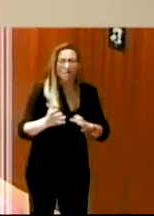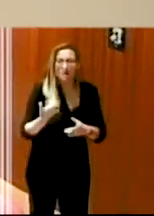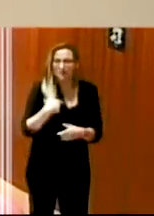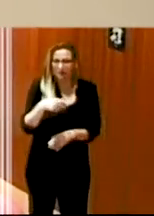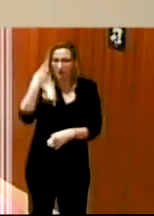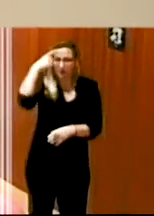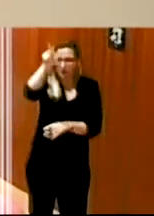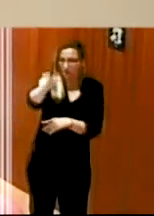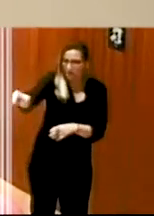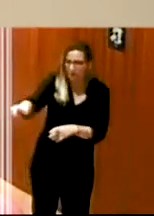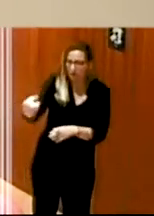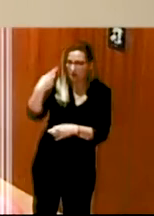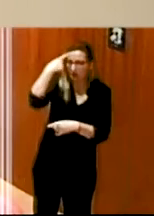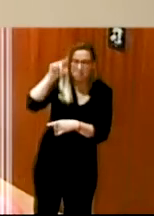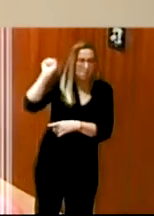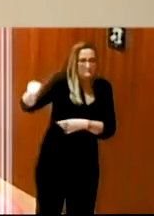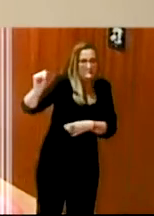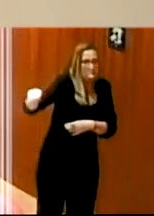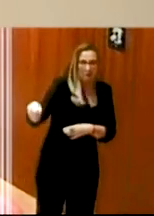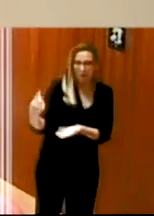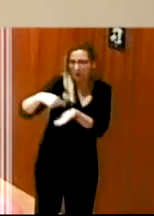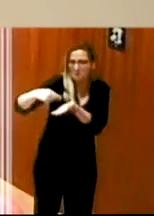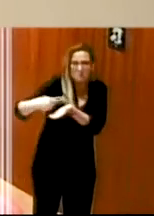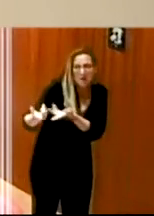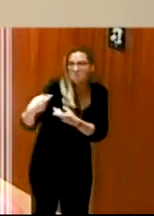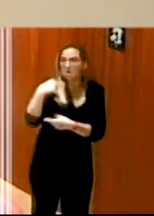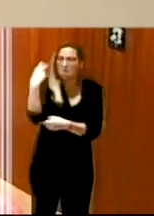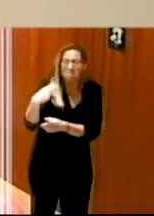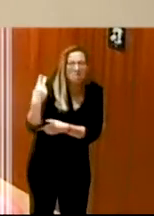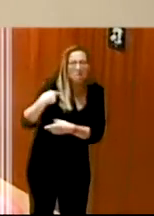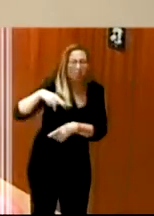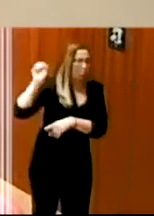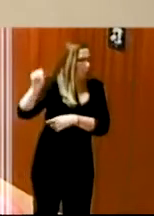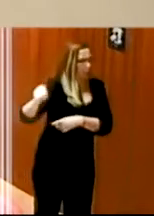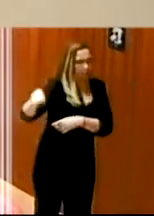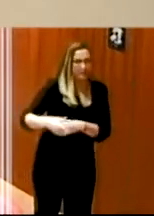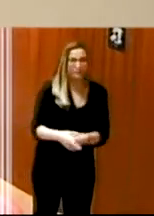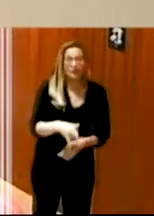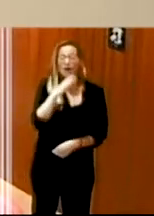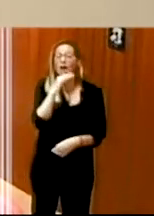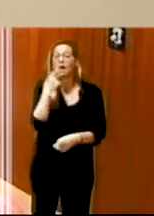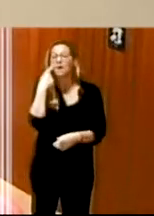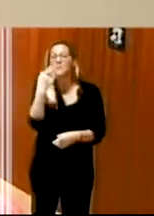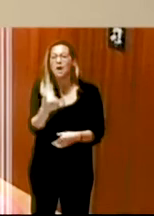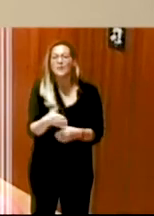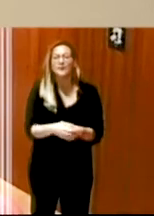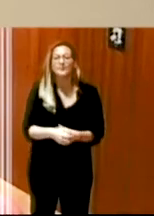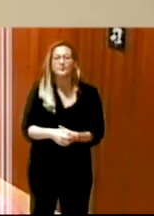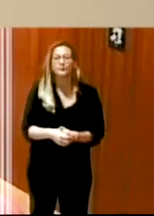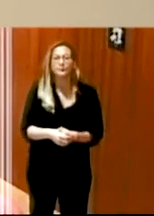qué piden, qué demandan. Entonces, lo que vamos a ver ahora es un poco